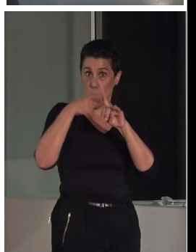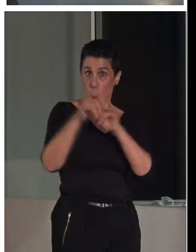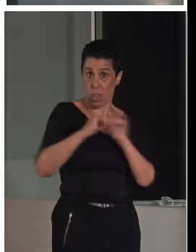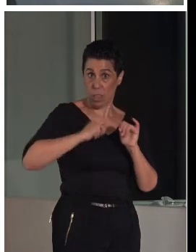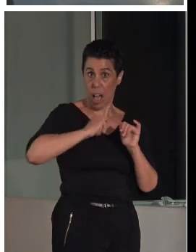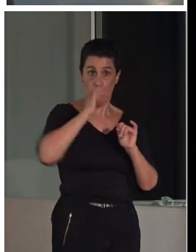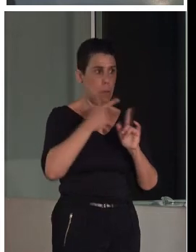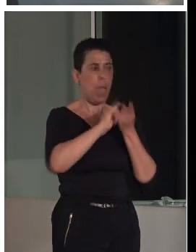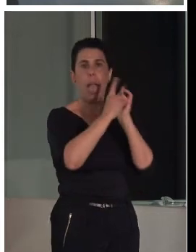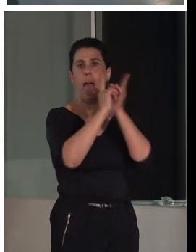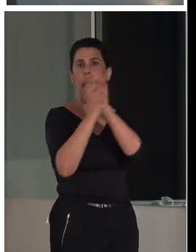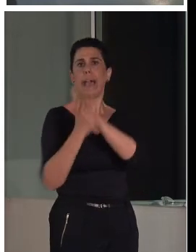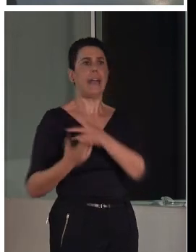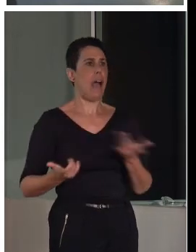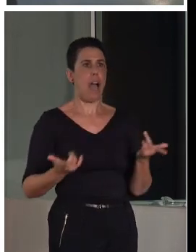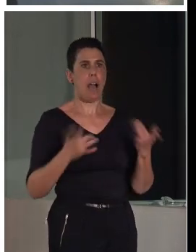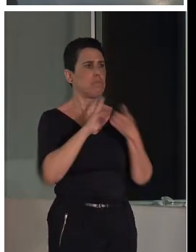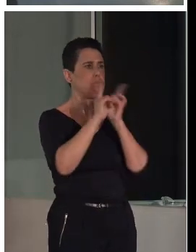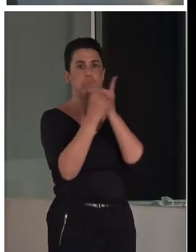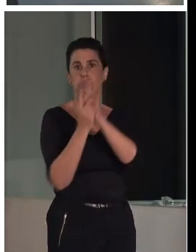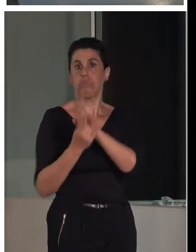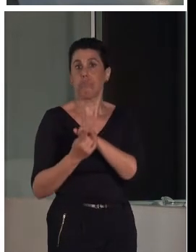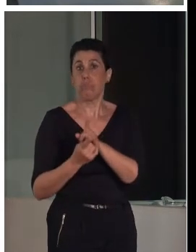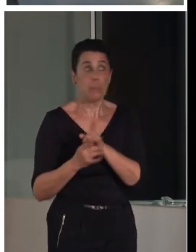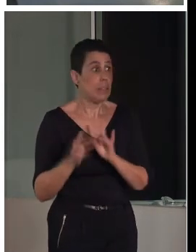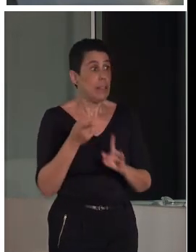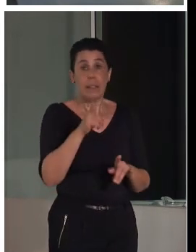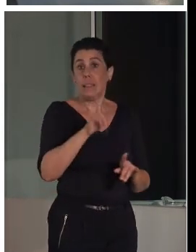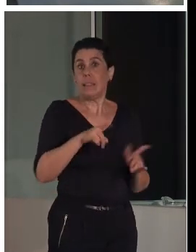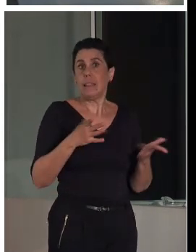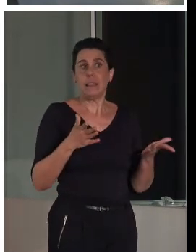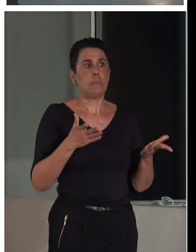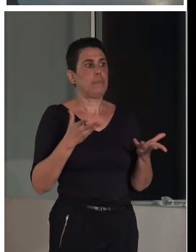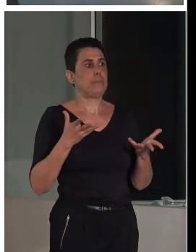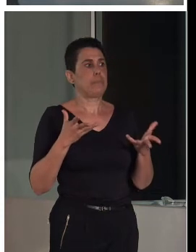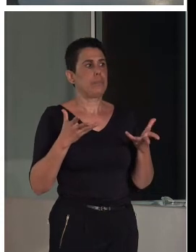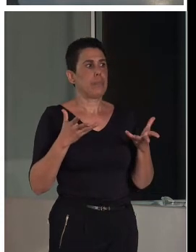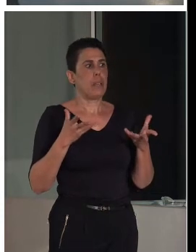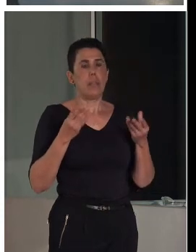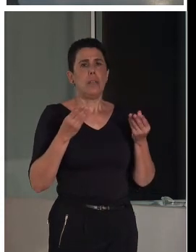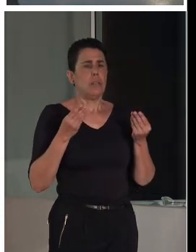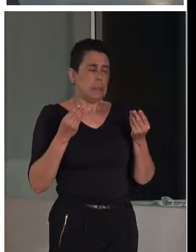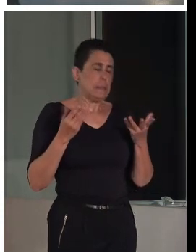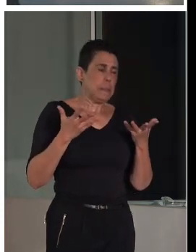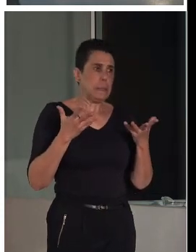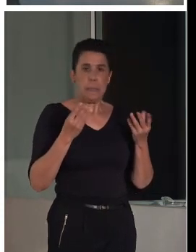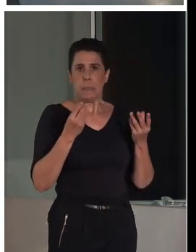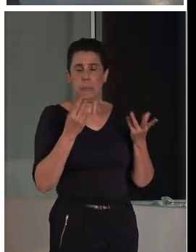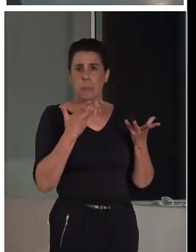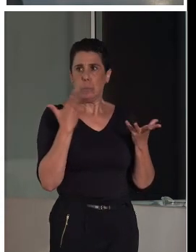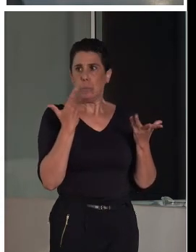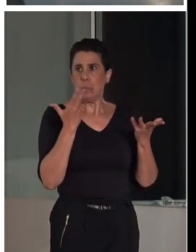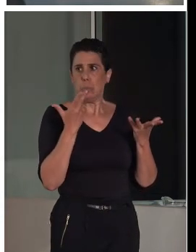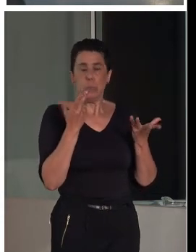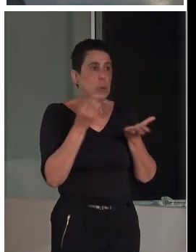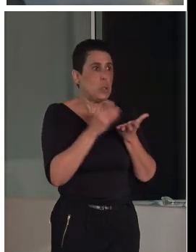cambio y que muchas veces es parcial su visión, porque, aunque están reseñados